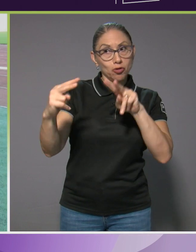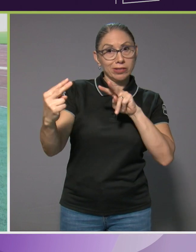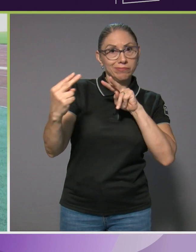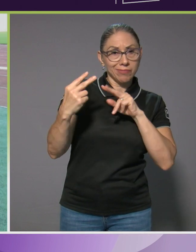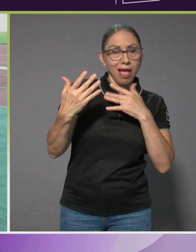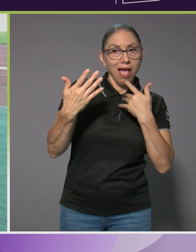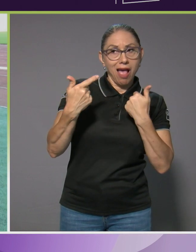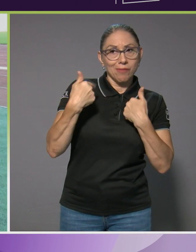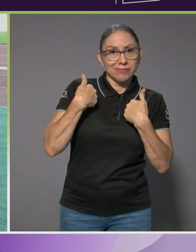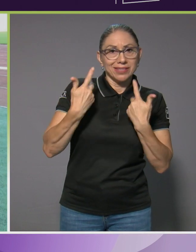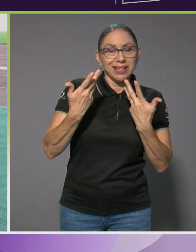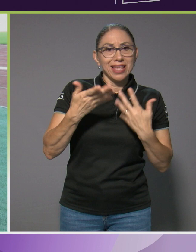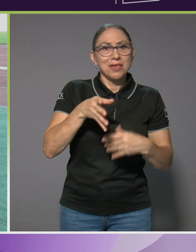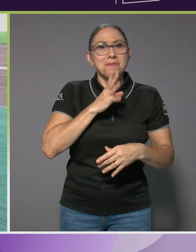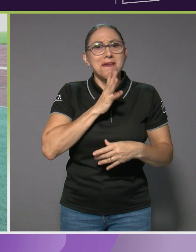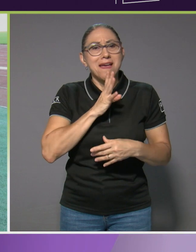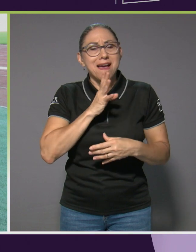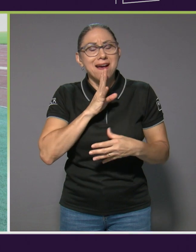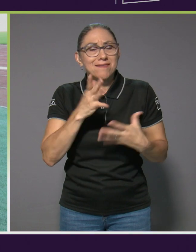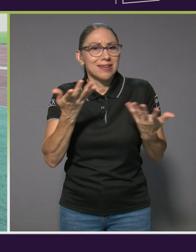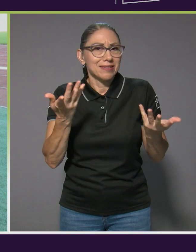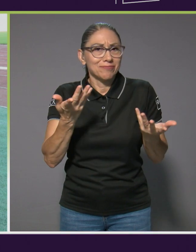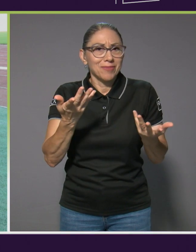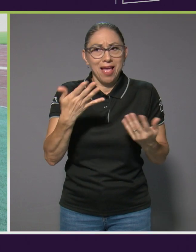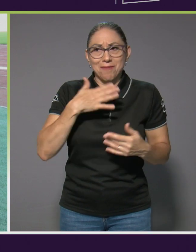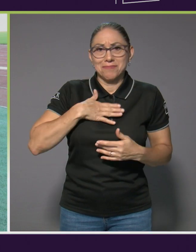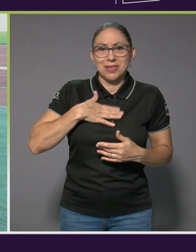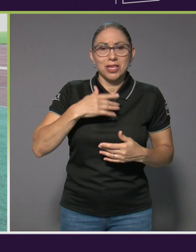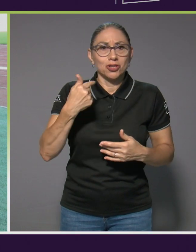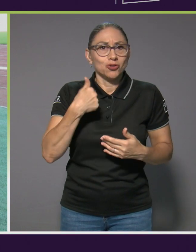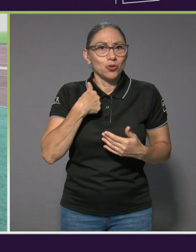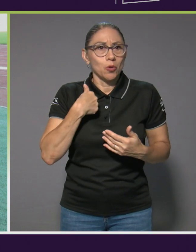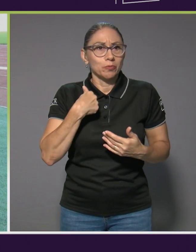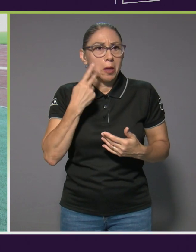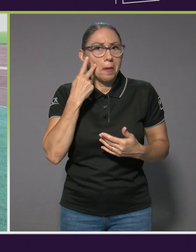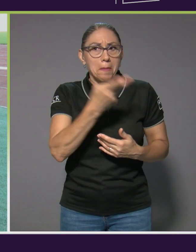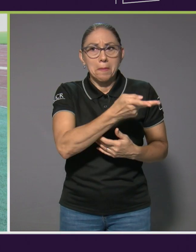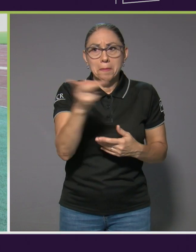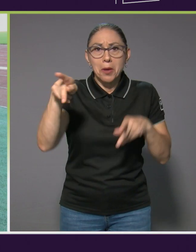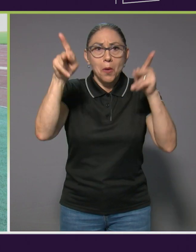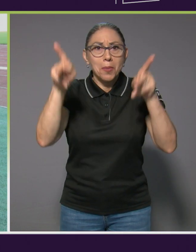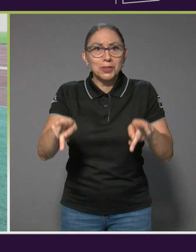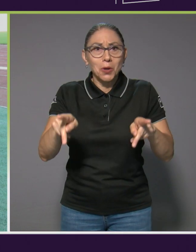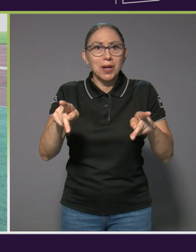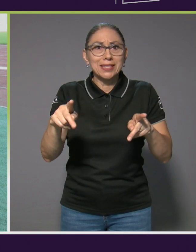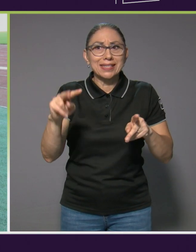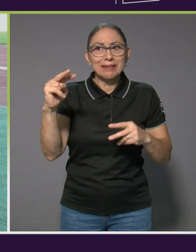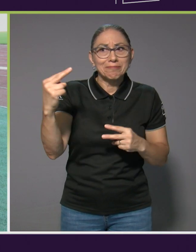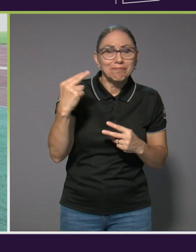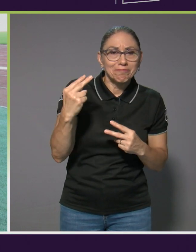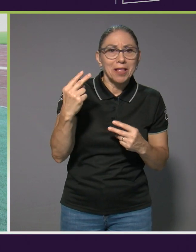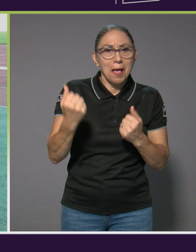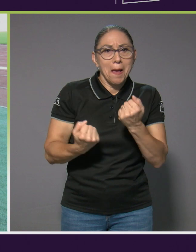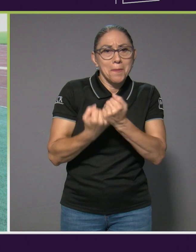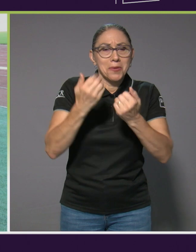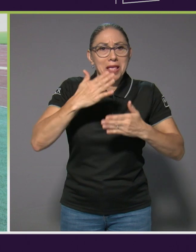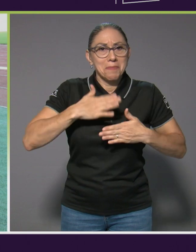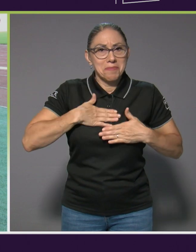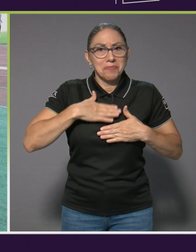tengo fans afuera del país que no pensaba que iba a tener y eso es bueno